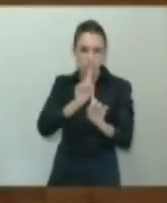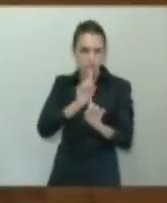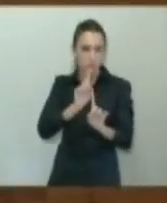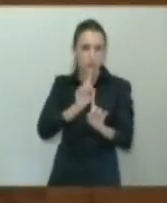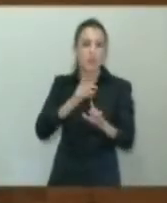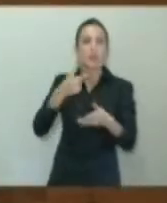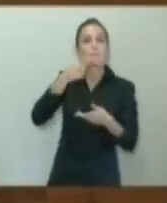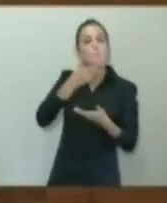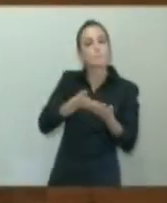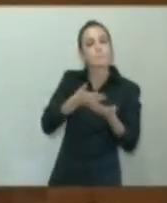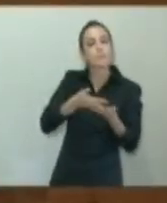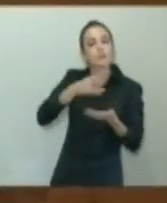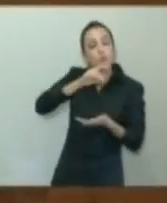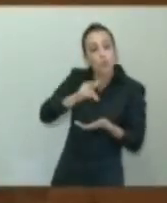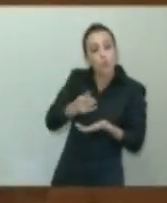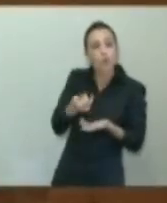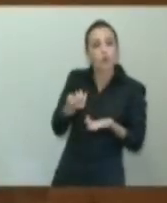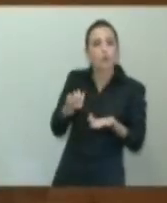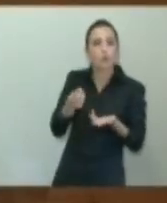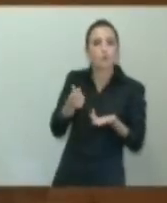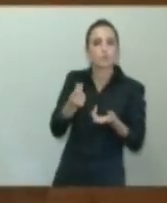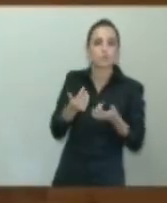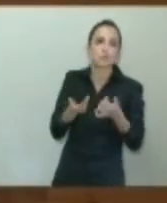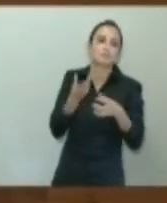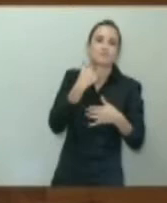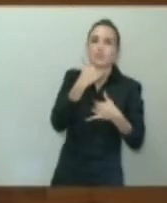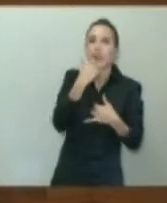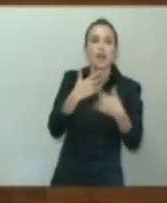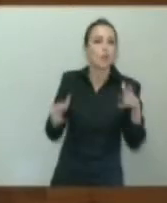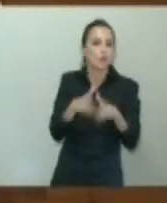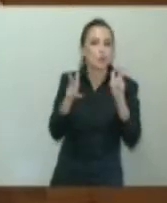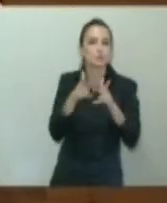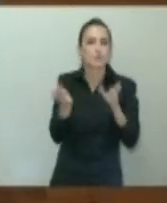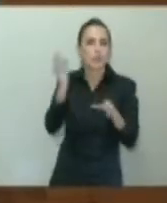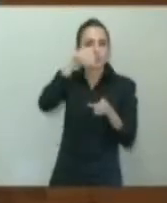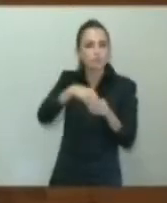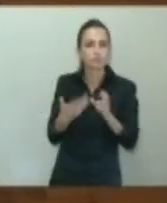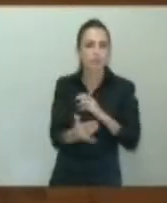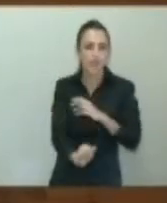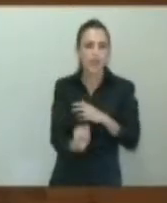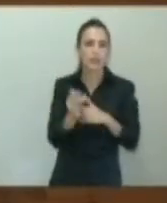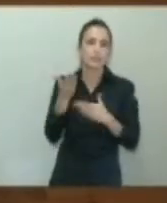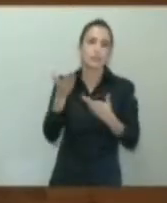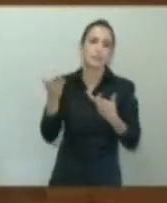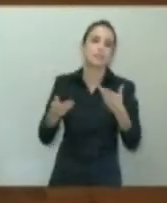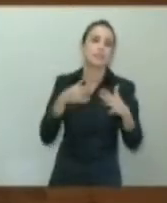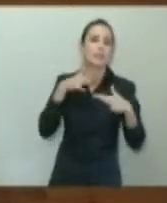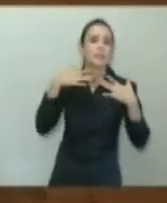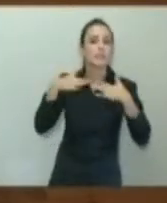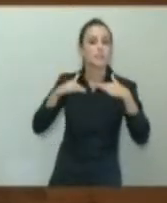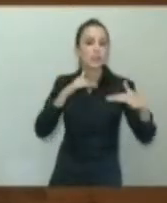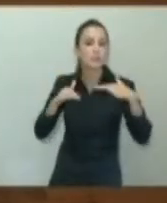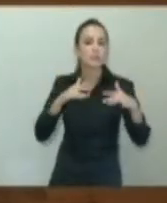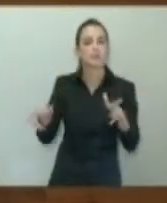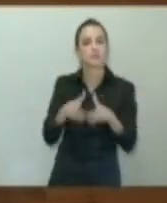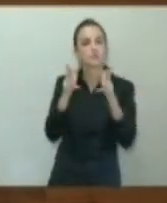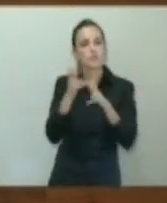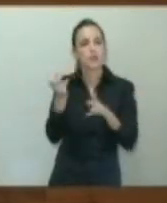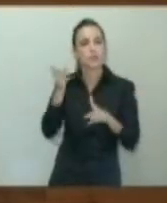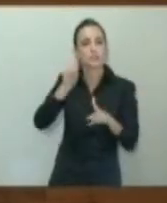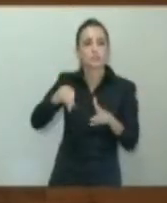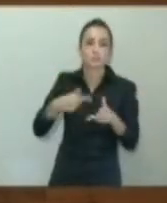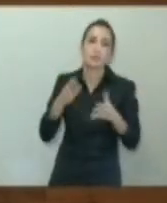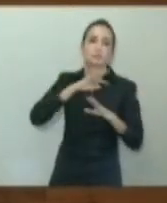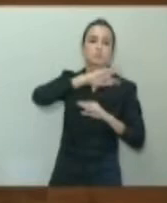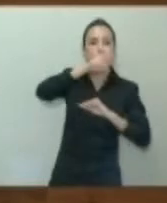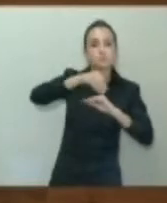sino que el juego también tiene, digamos, un componente social, un componente de dinamización social, que también debe de